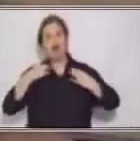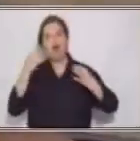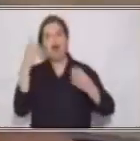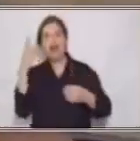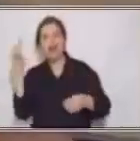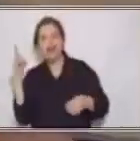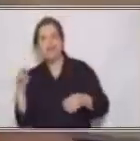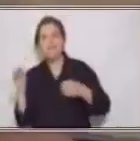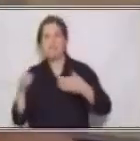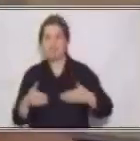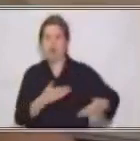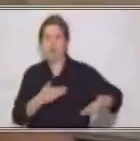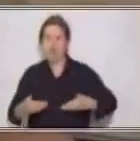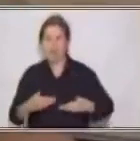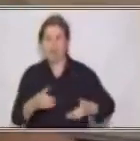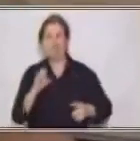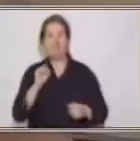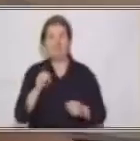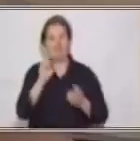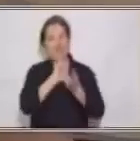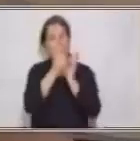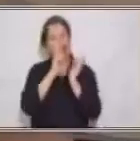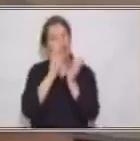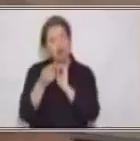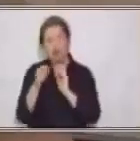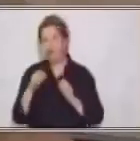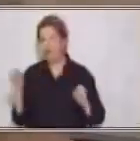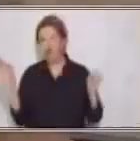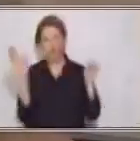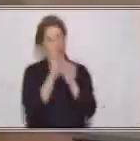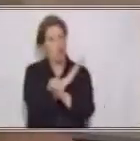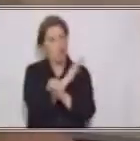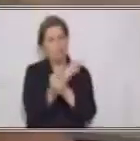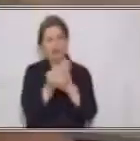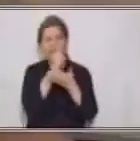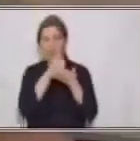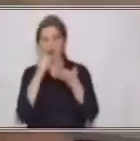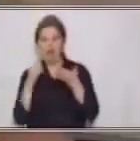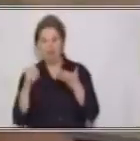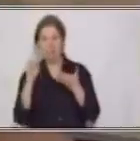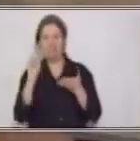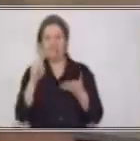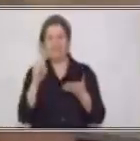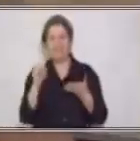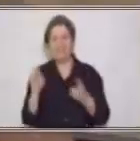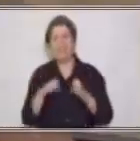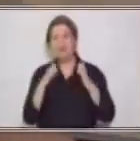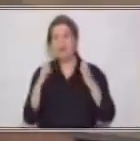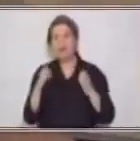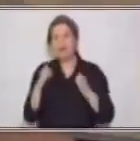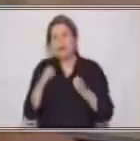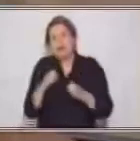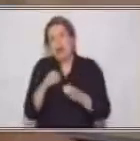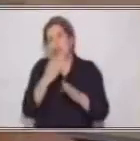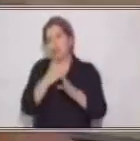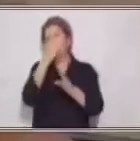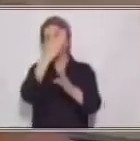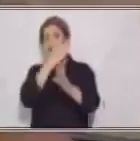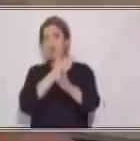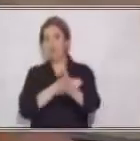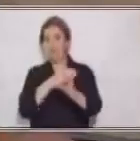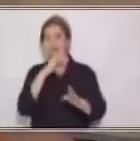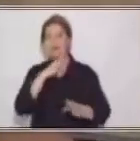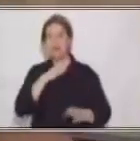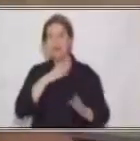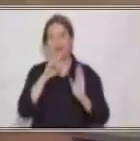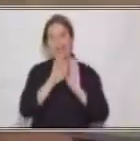de una frase o de un escrito. Bien, las preposiciones, bien, las vamos a encontrar, por ejemplo, ya les dije que